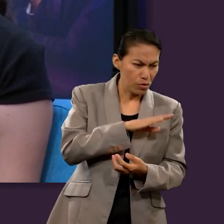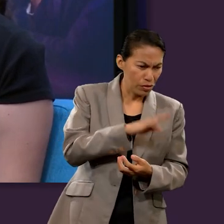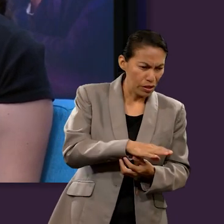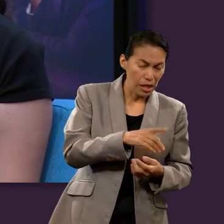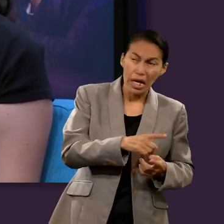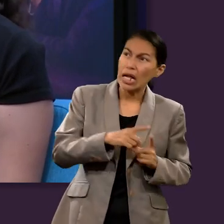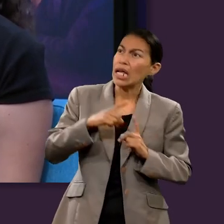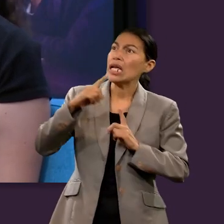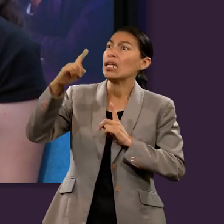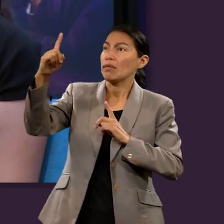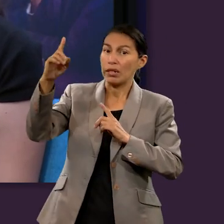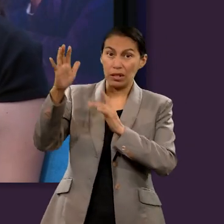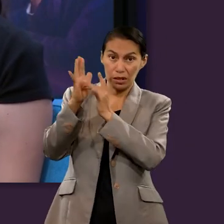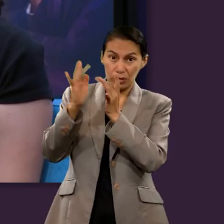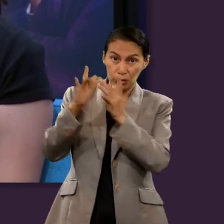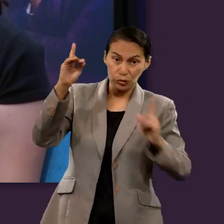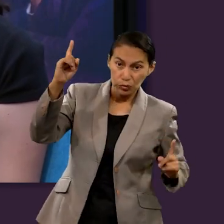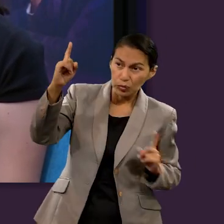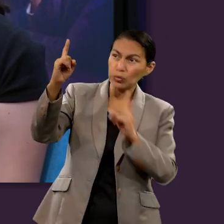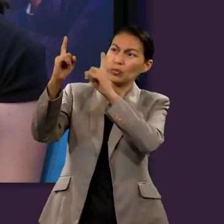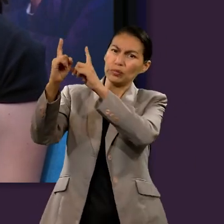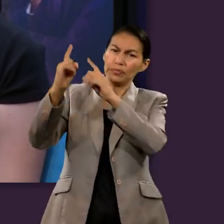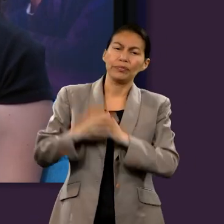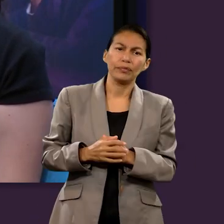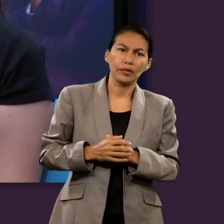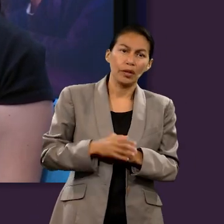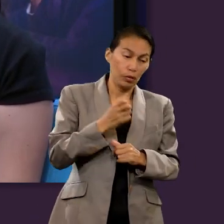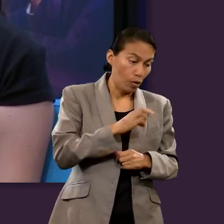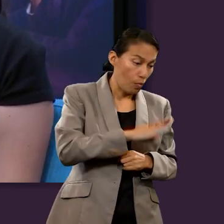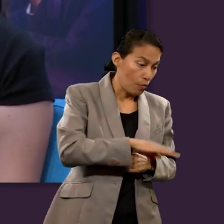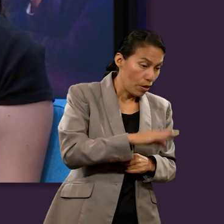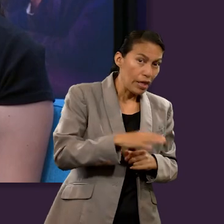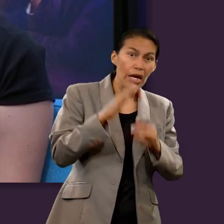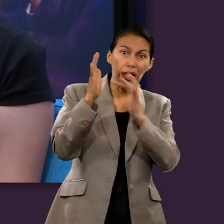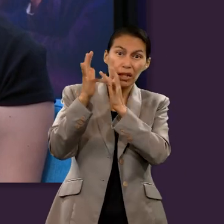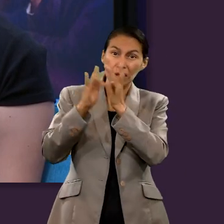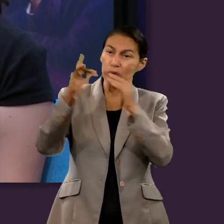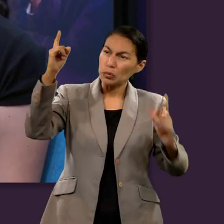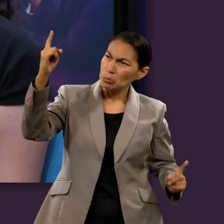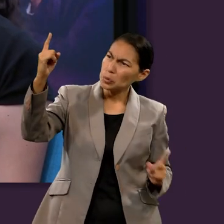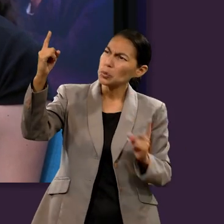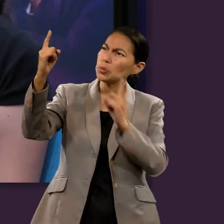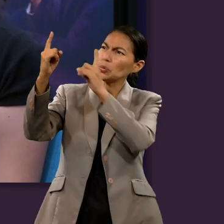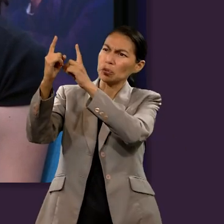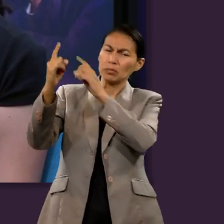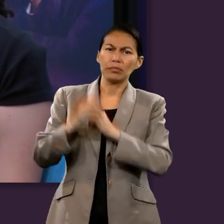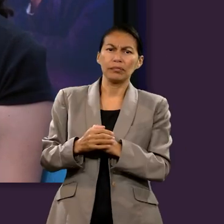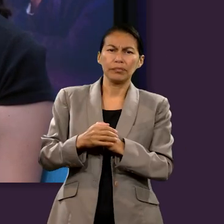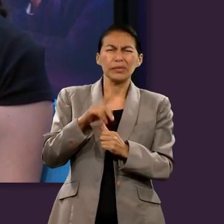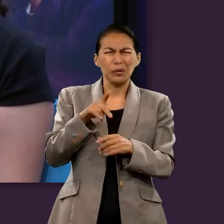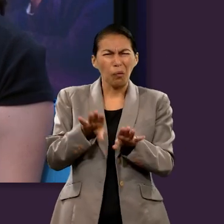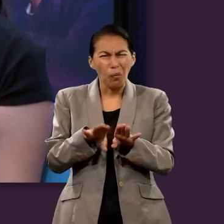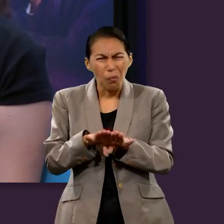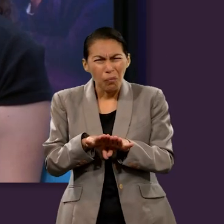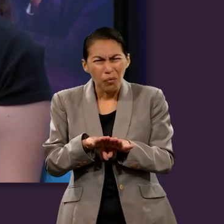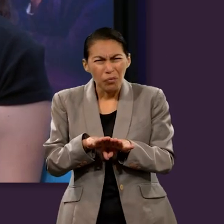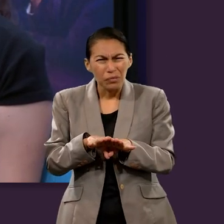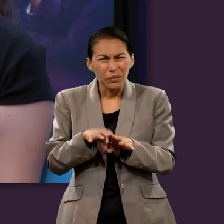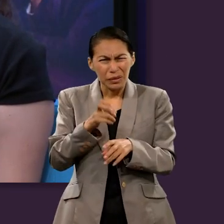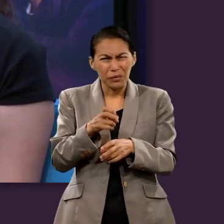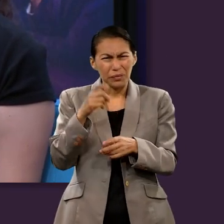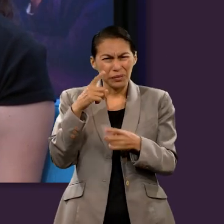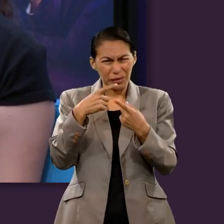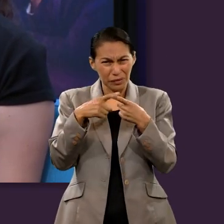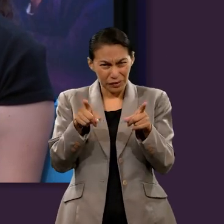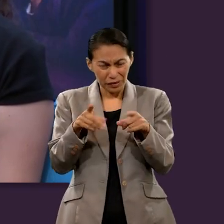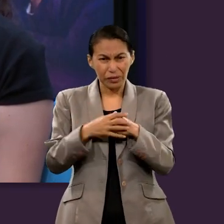o sea, morir, y de una vez estar con Cristo. Pero si tomáramos esto literal, sería contradictorio a otros versículos